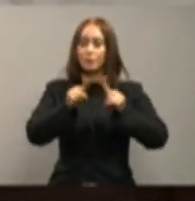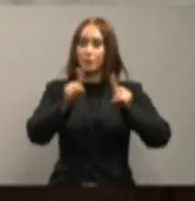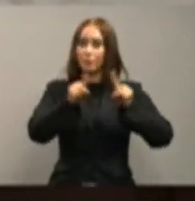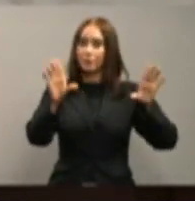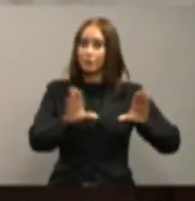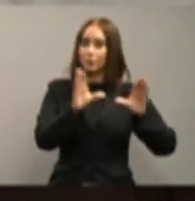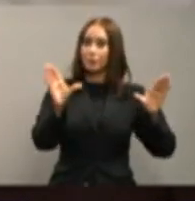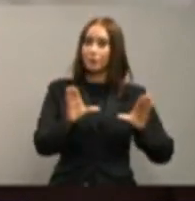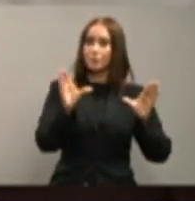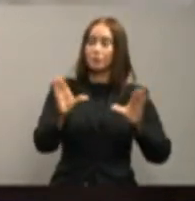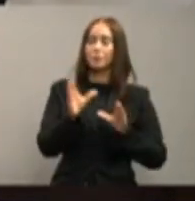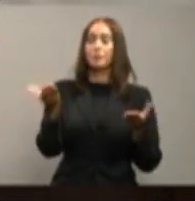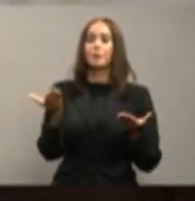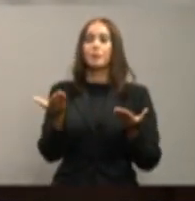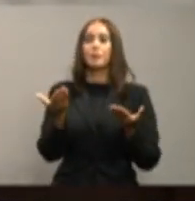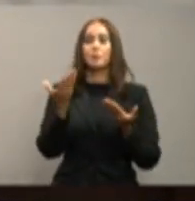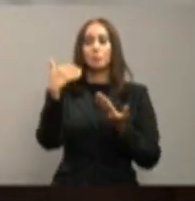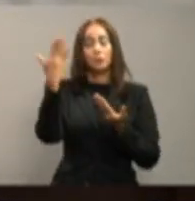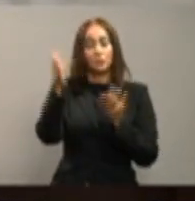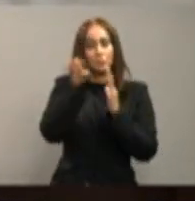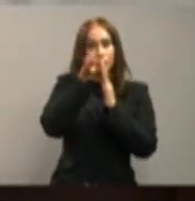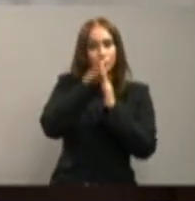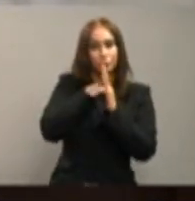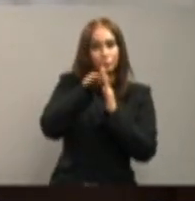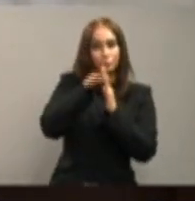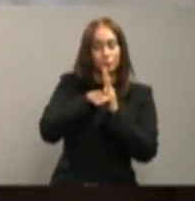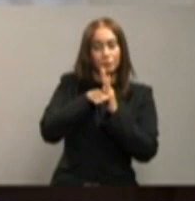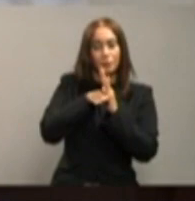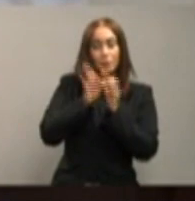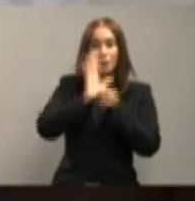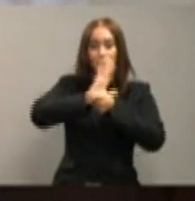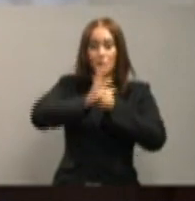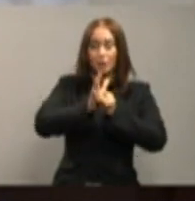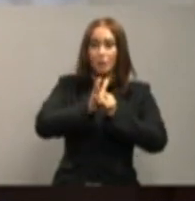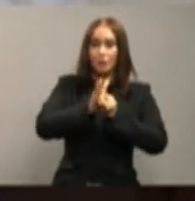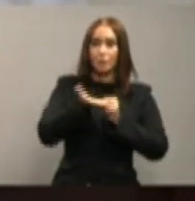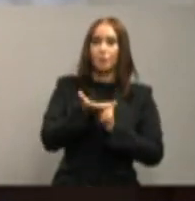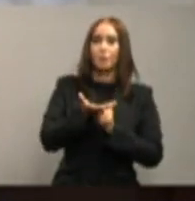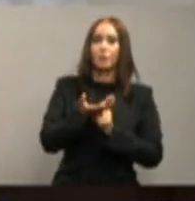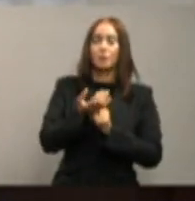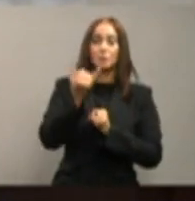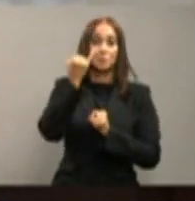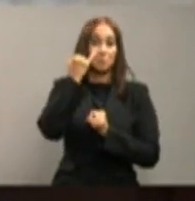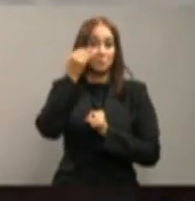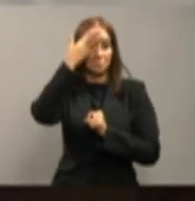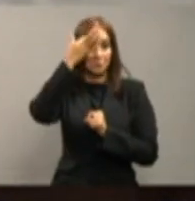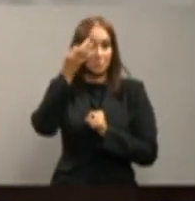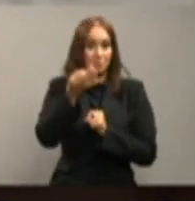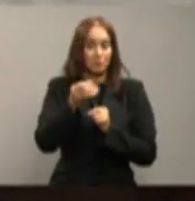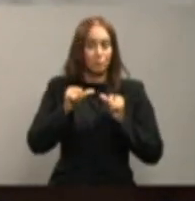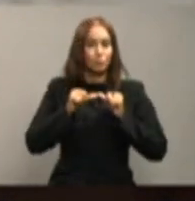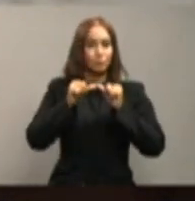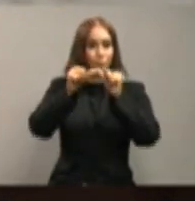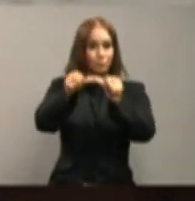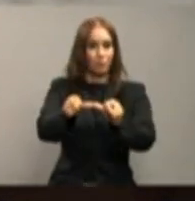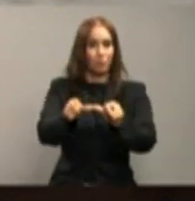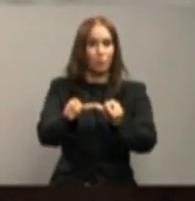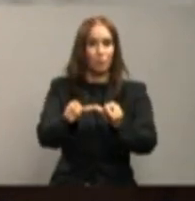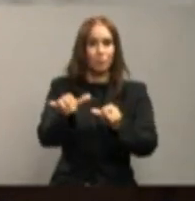actividades, como ya iba disminuyendo la curva de contagio, pues lo que nosotros decidimos es mantenerla